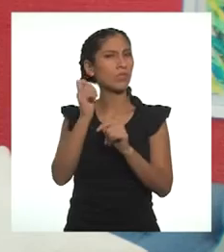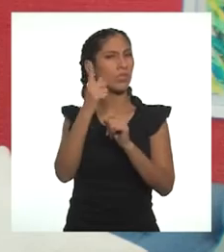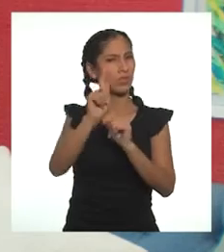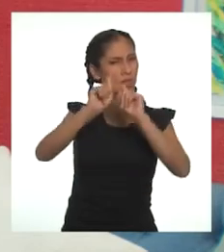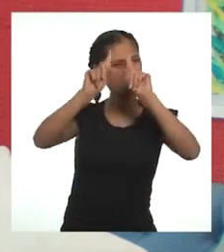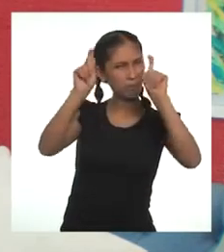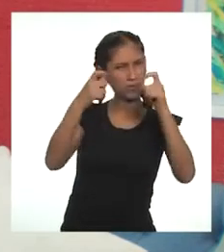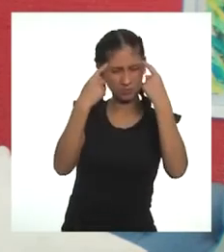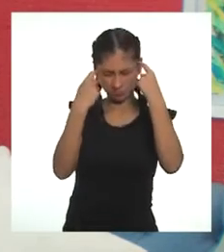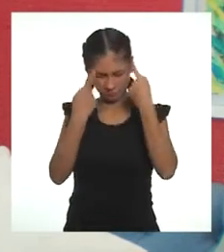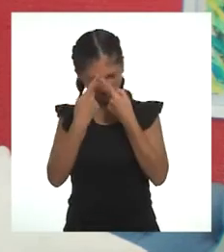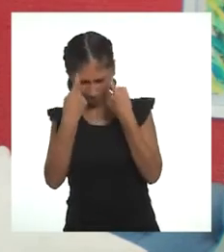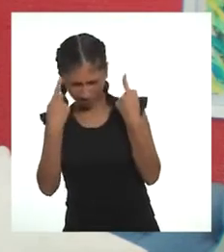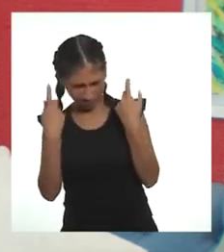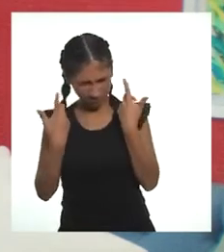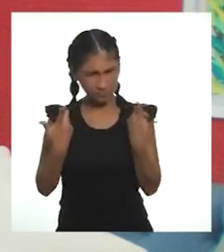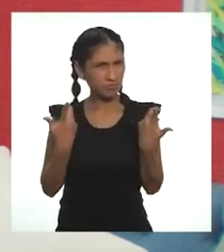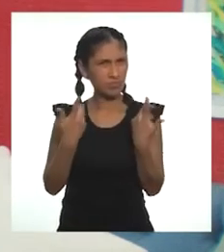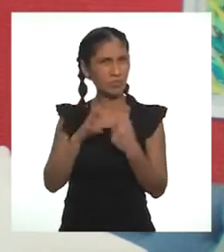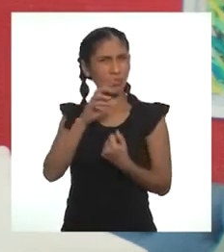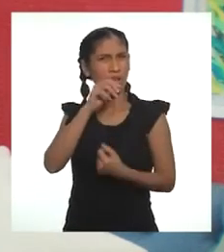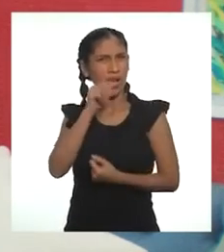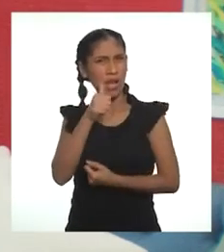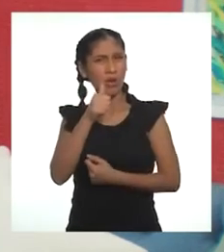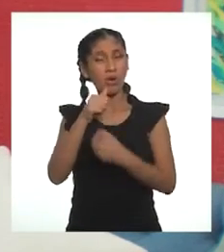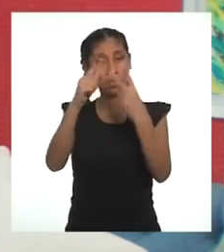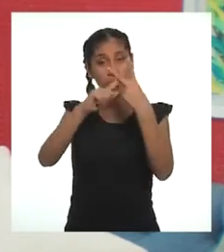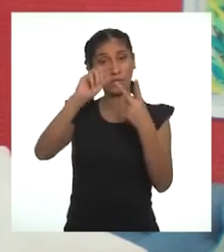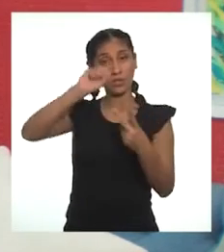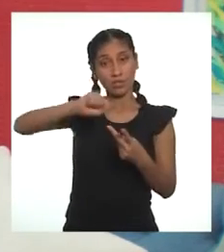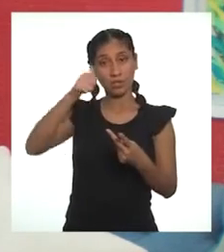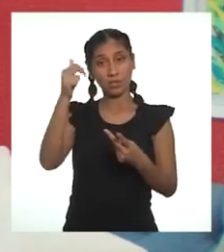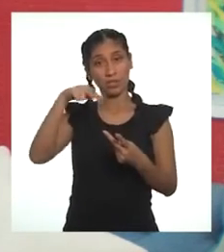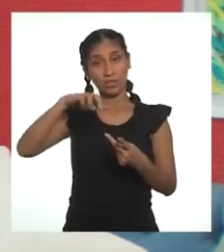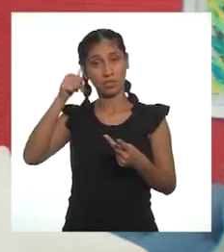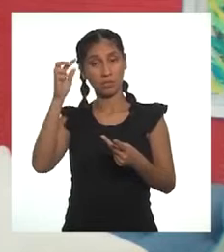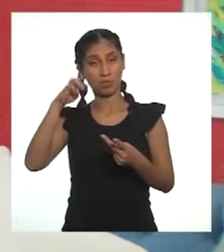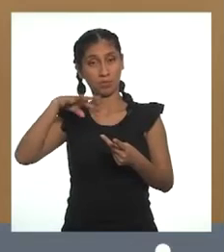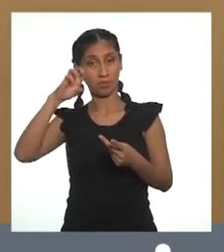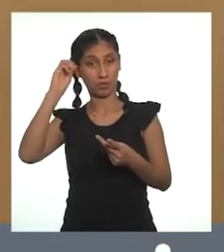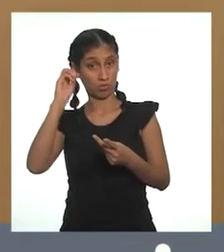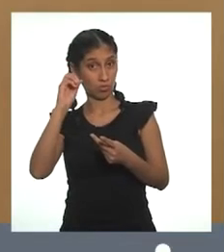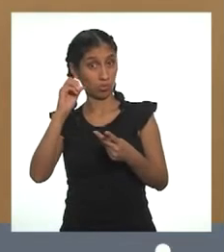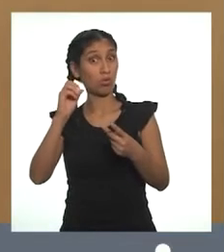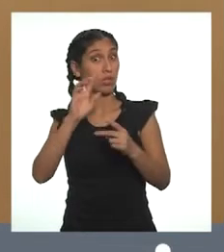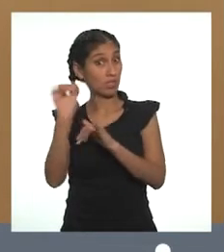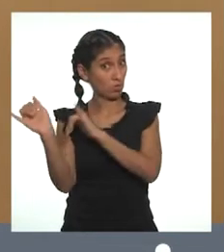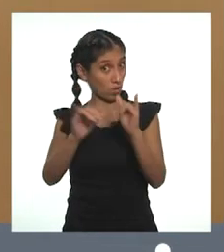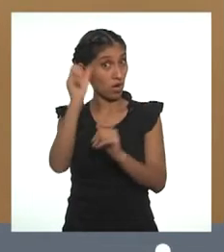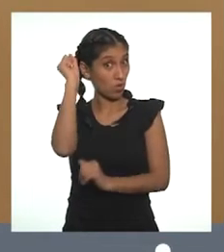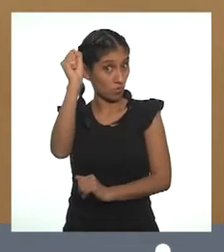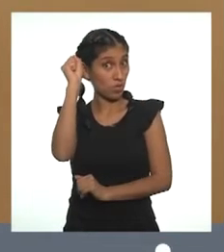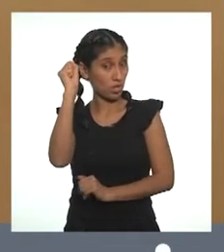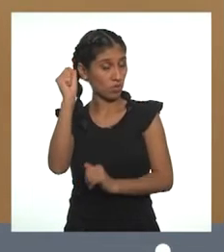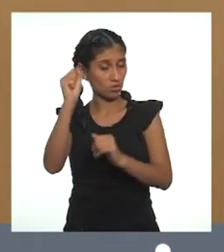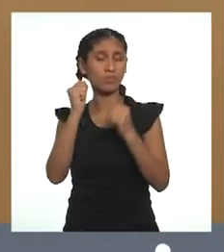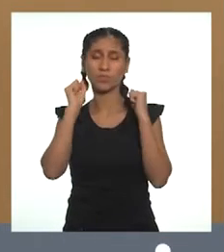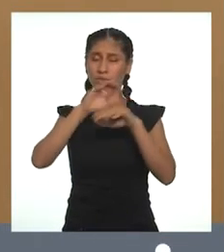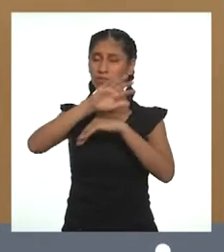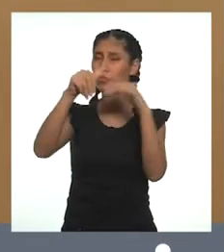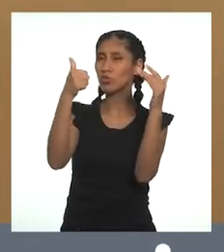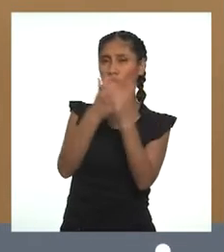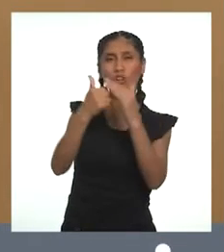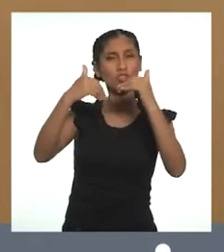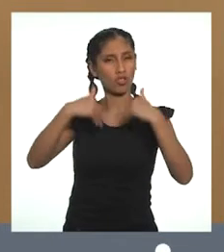Y una pregunta que me viene dando vueltas, profesora, ¿el agua y el saneamiento son un derecho? Todos tenemos derecho a